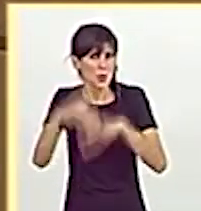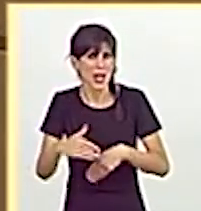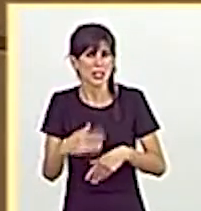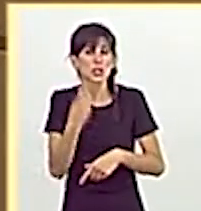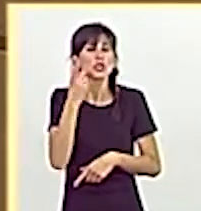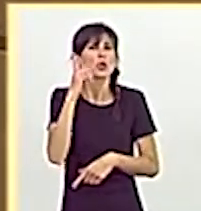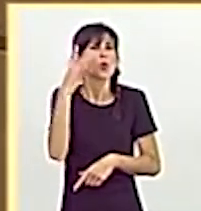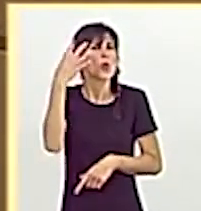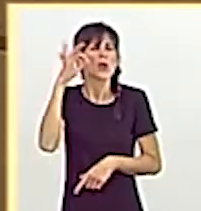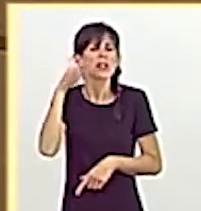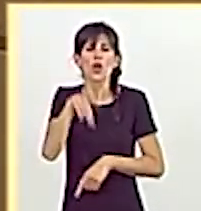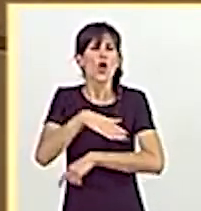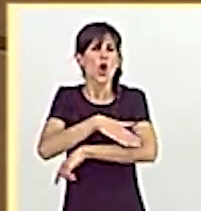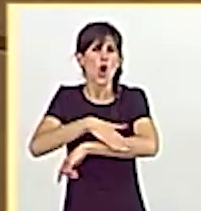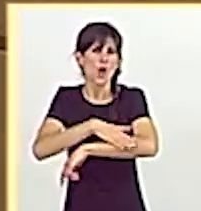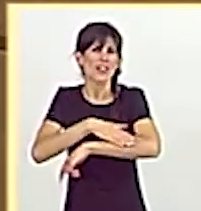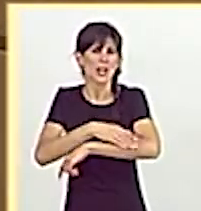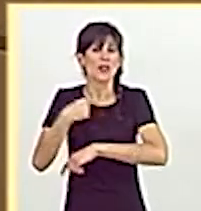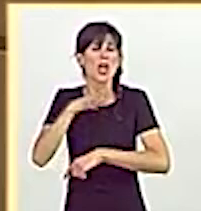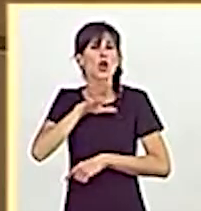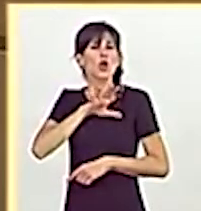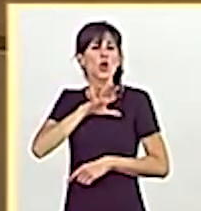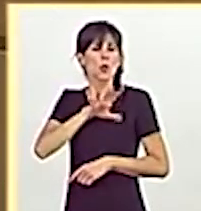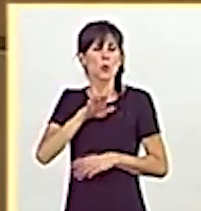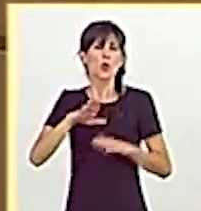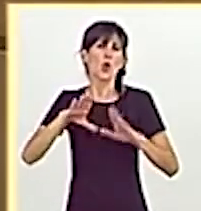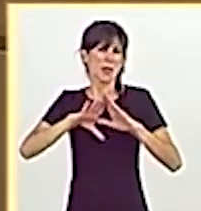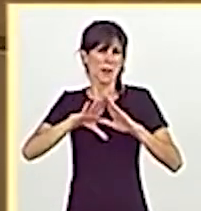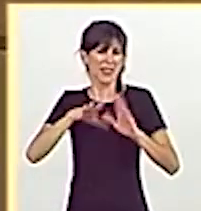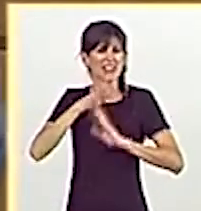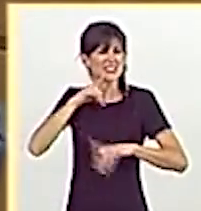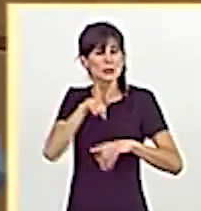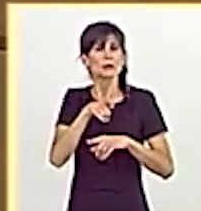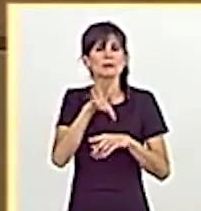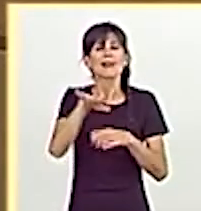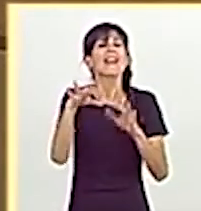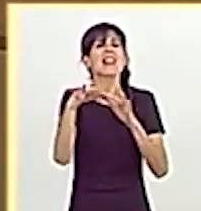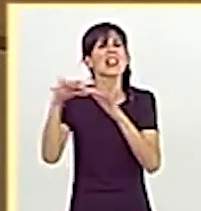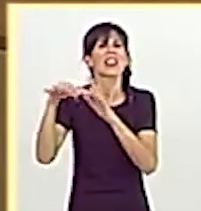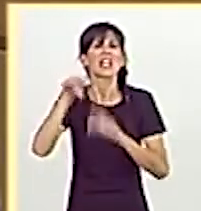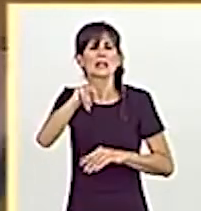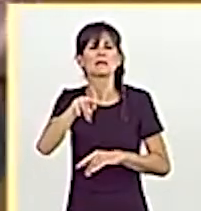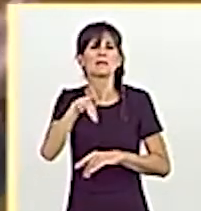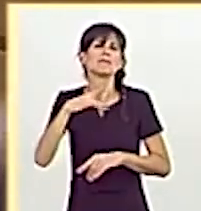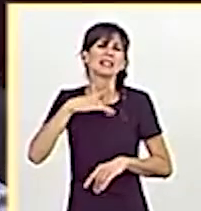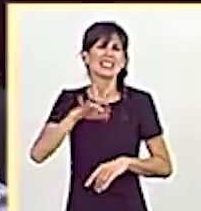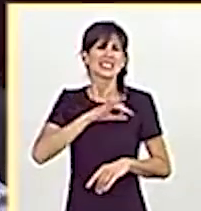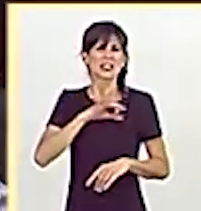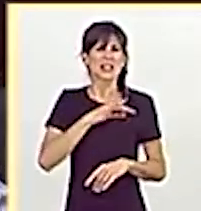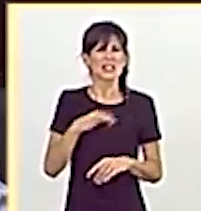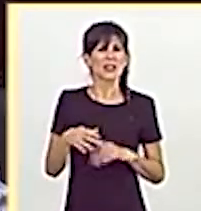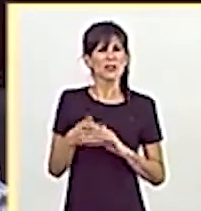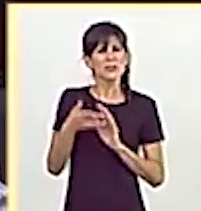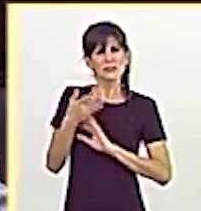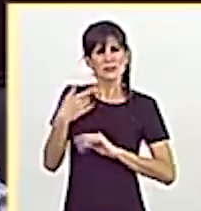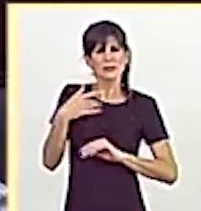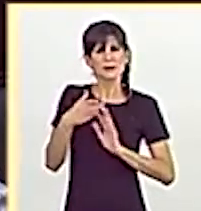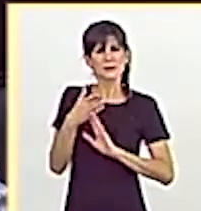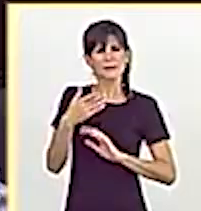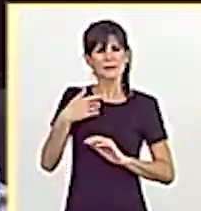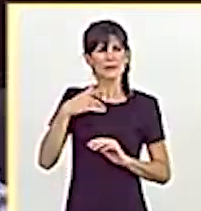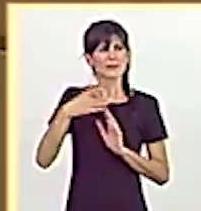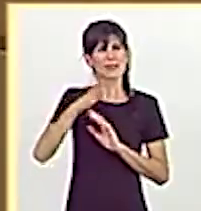solo la hay con el Gobierno de la Comunidad de Madrid detrás del cual está su líder el señor Casado. Resuelva el silogismo